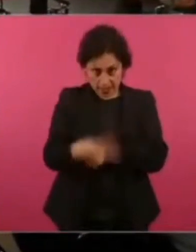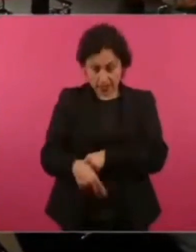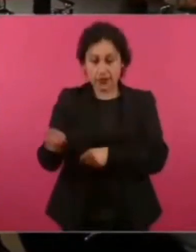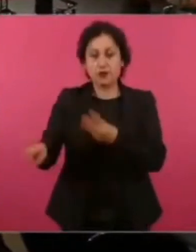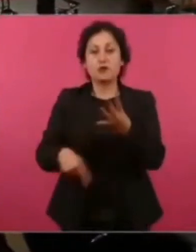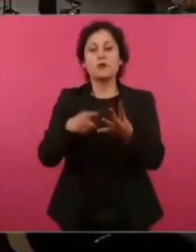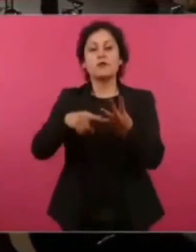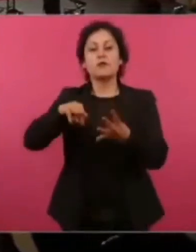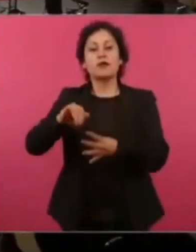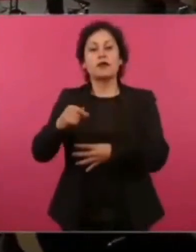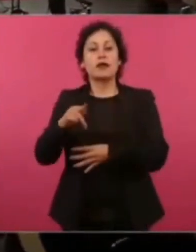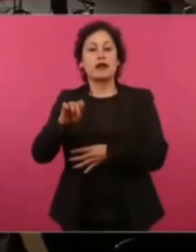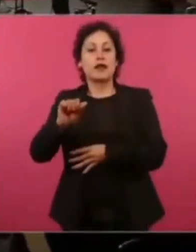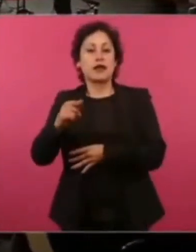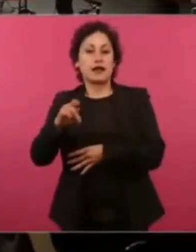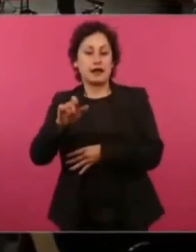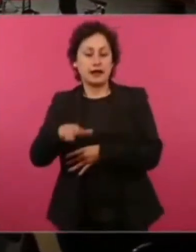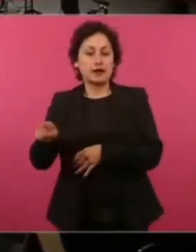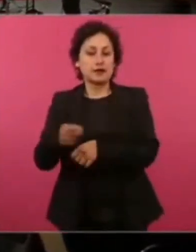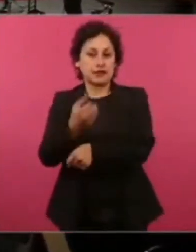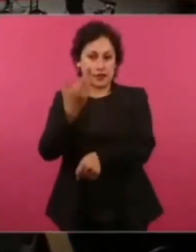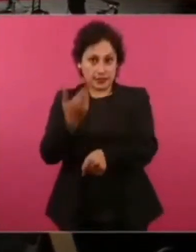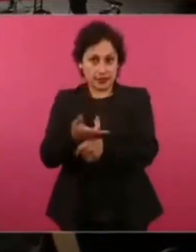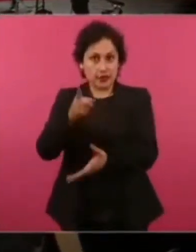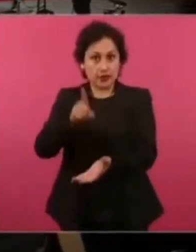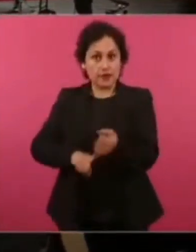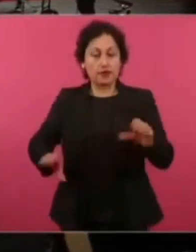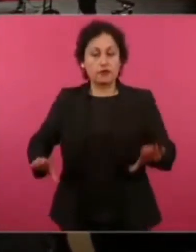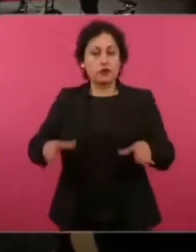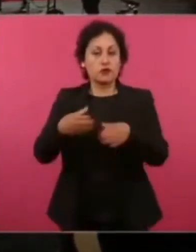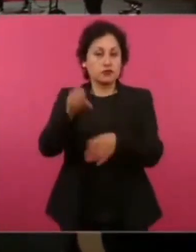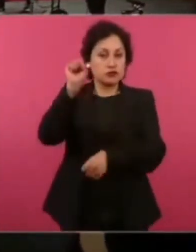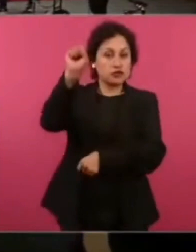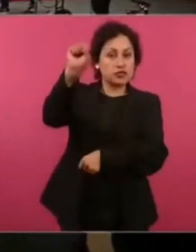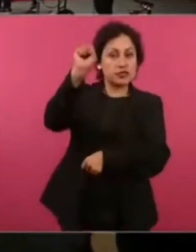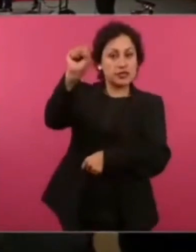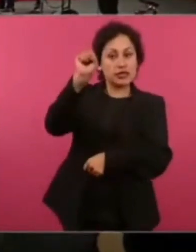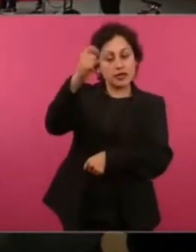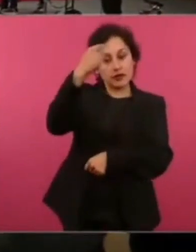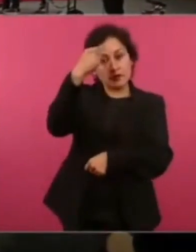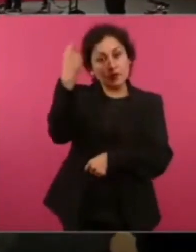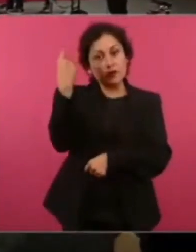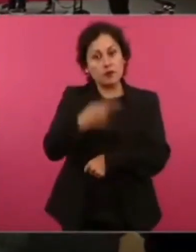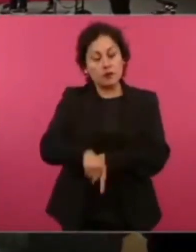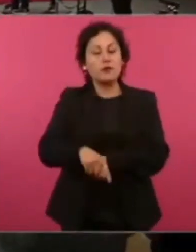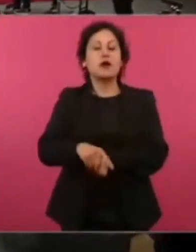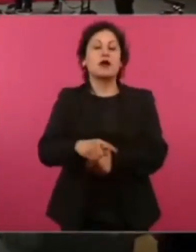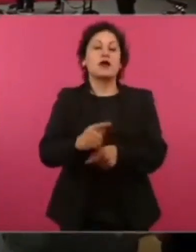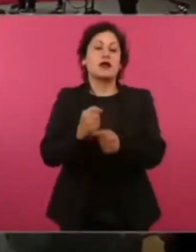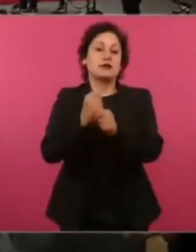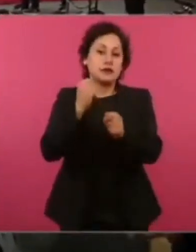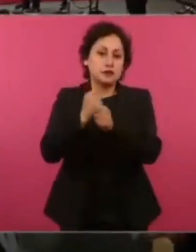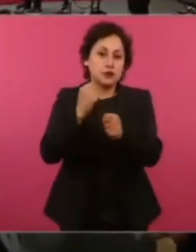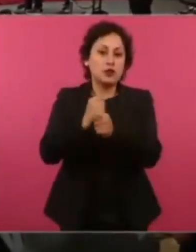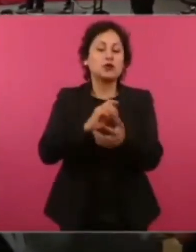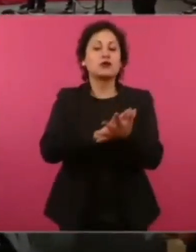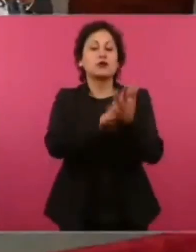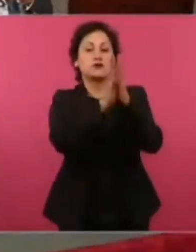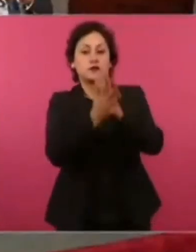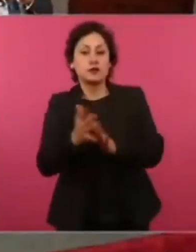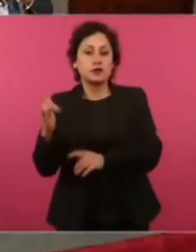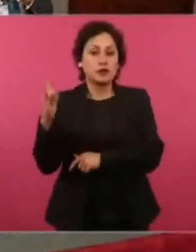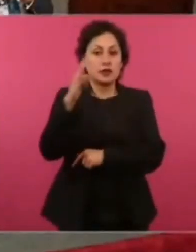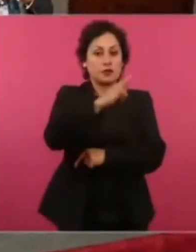Yudico, secretario general del Sindicato Nacional de Trabajadores de Transportes, Transformación, Aviación, Servicios